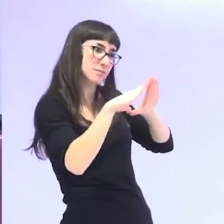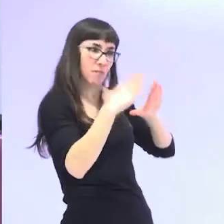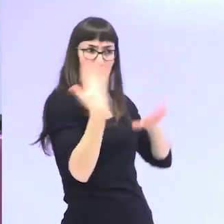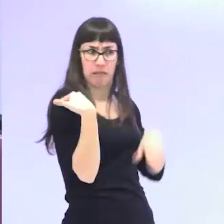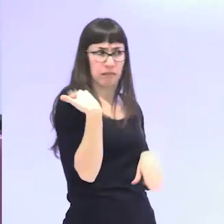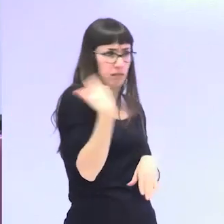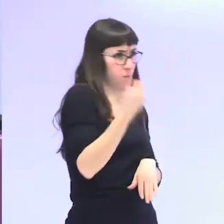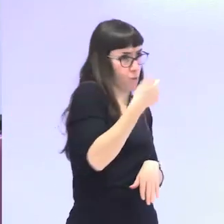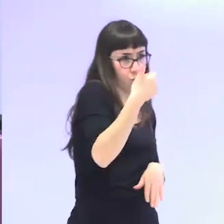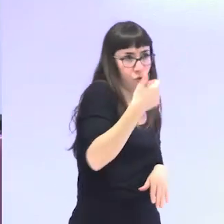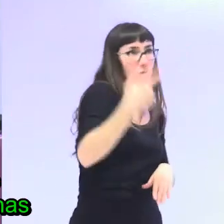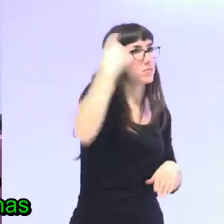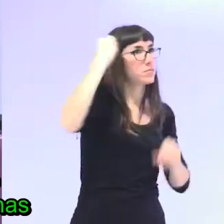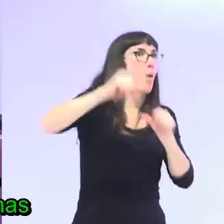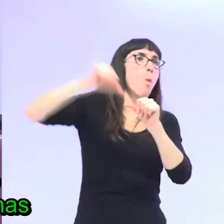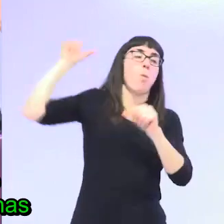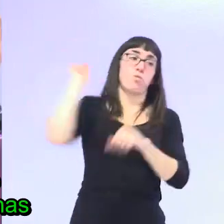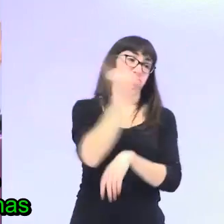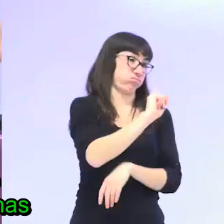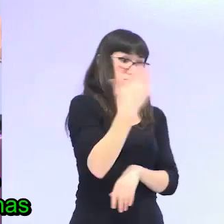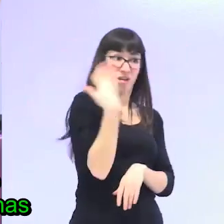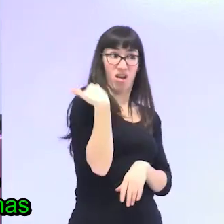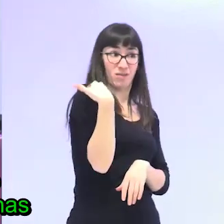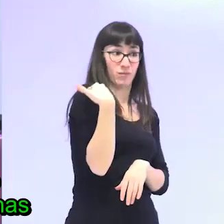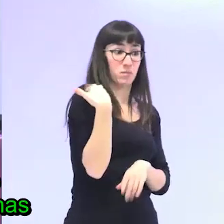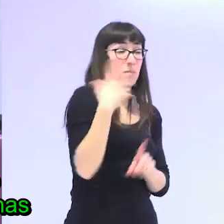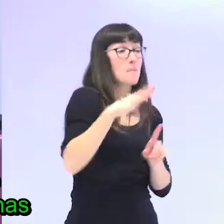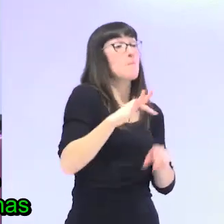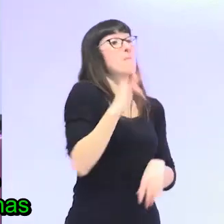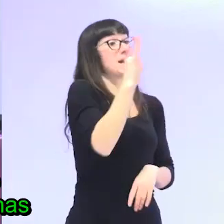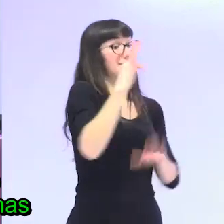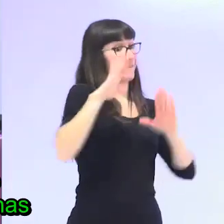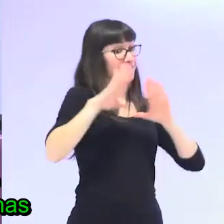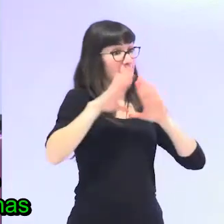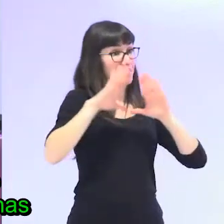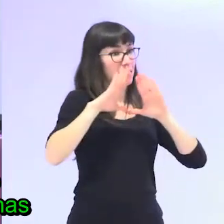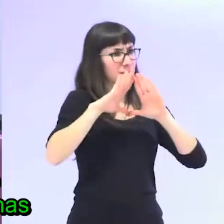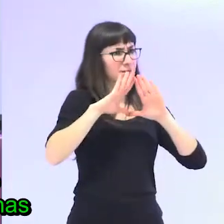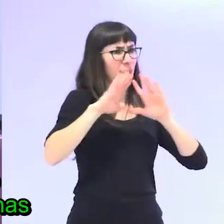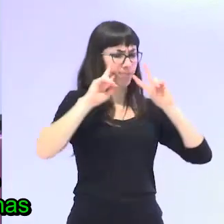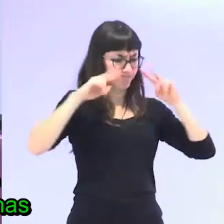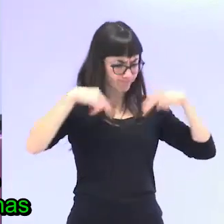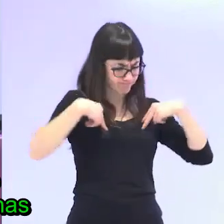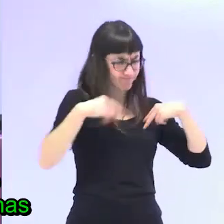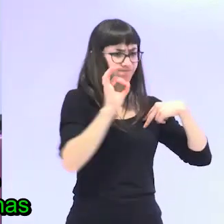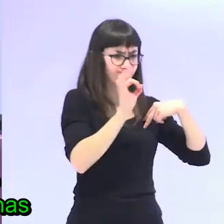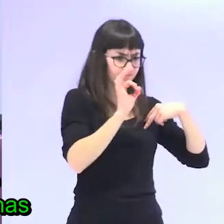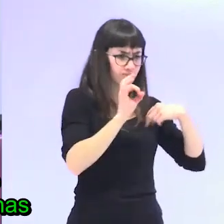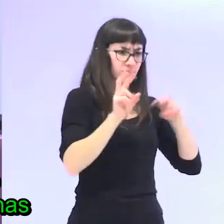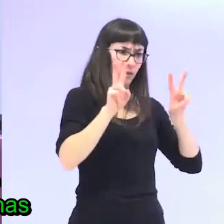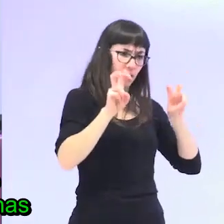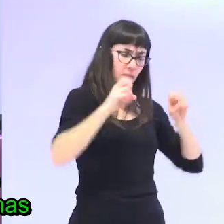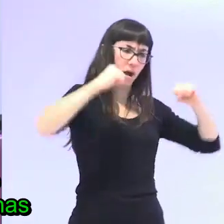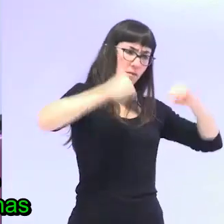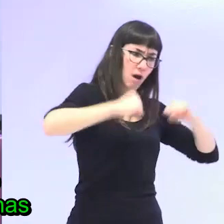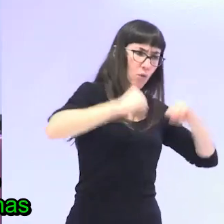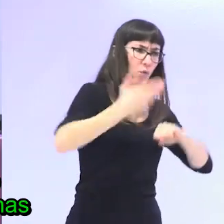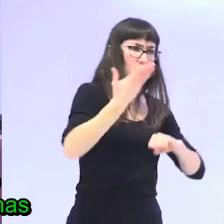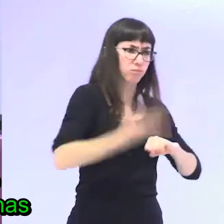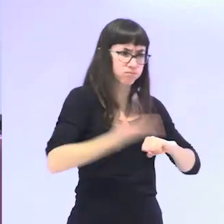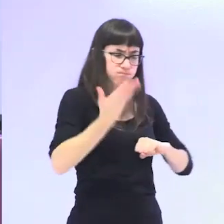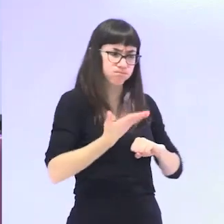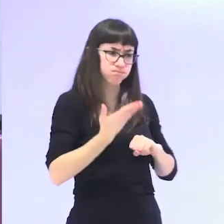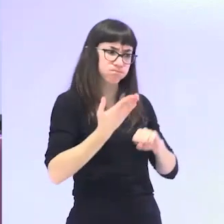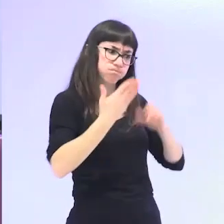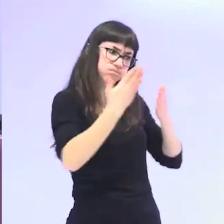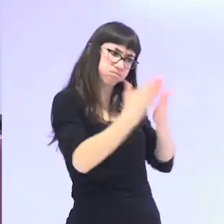en el estudio del envejecimiento y que el feminismo esté preocupándose de estudiar el envejecimiento de las personas